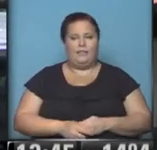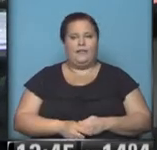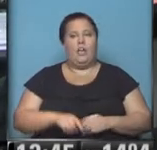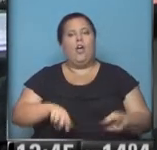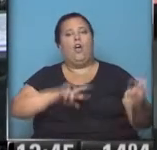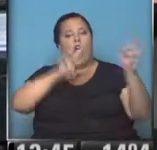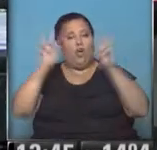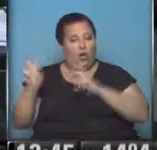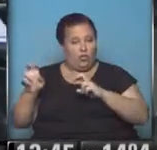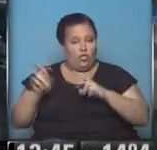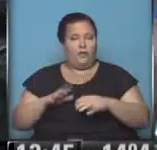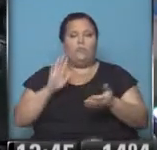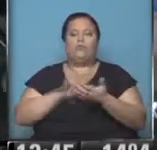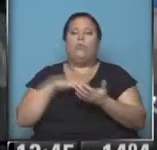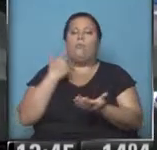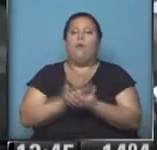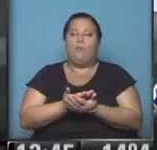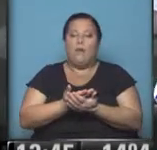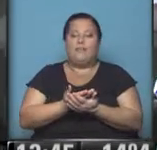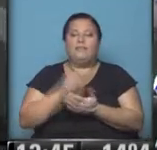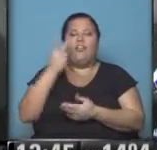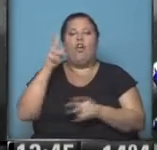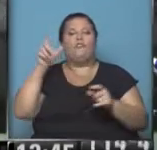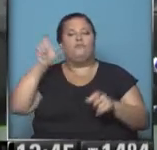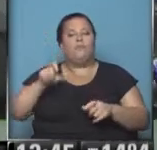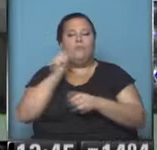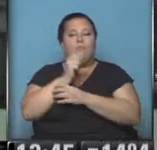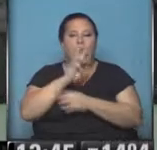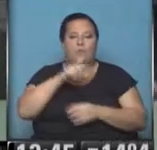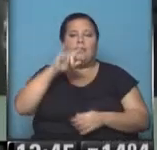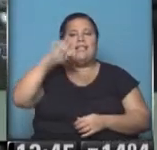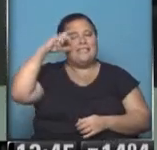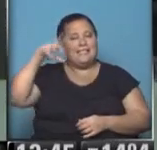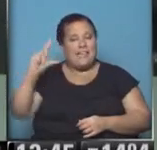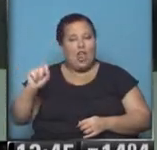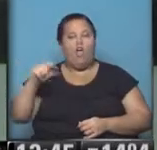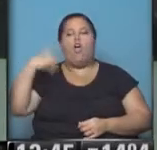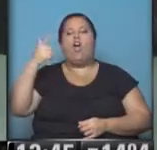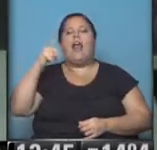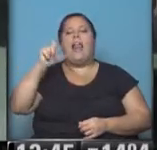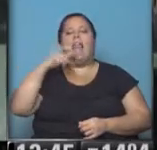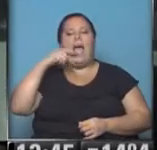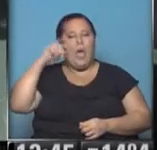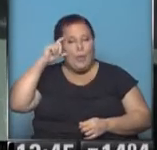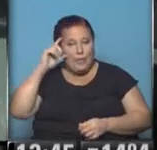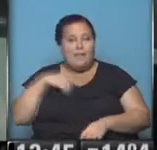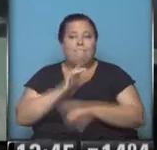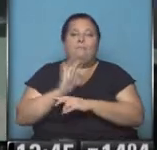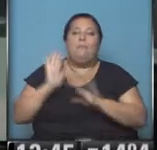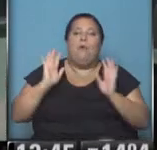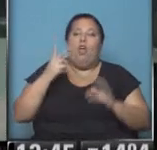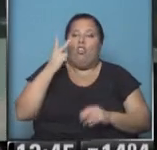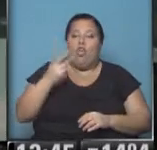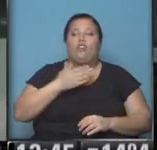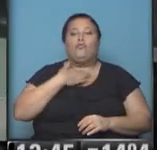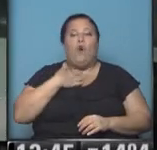Cambiamos ahora de tema con una propuesta que trae a dos grandes de la música, Julia Acenco y Raúl Lavier. Yo diría Silvia, tal vez, dos